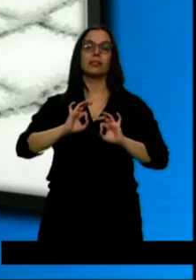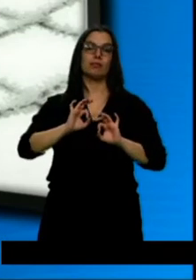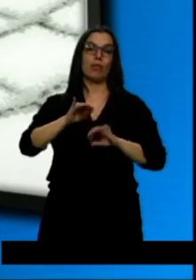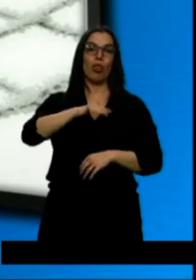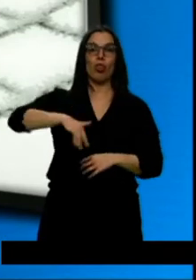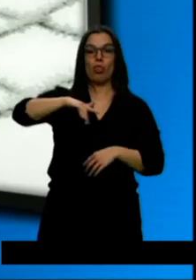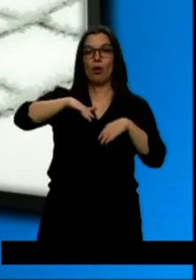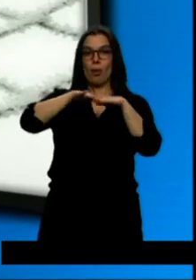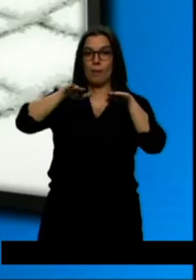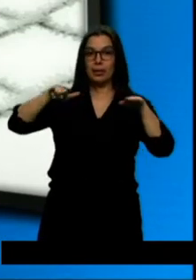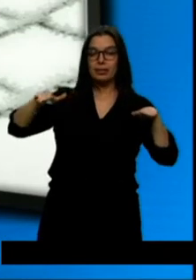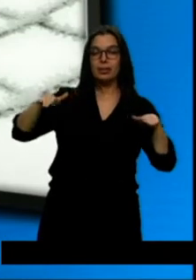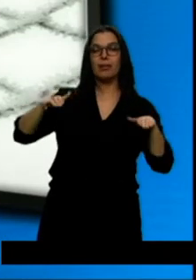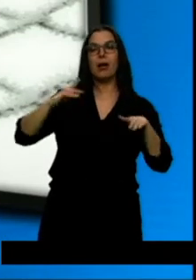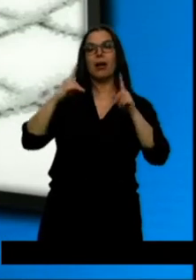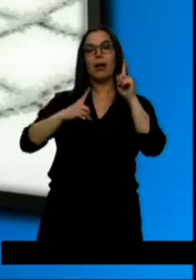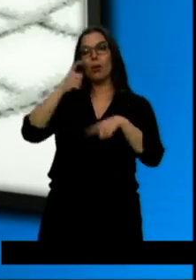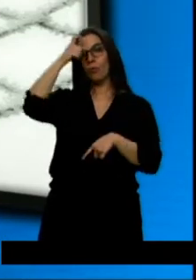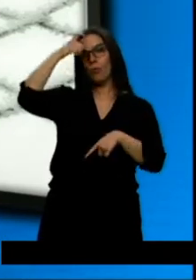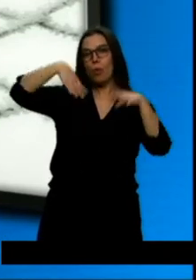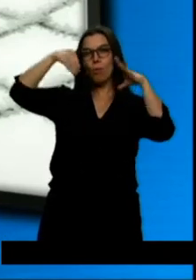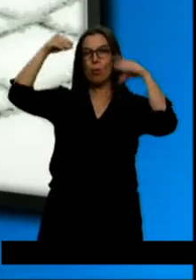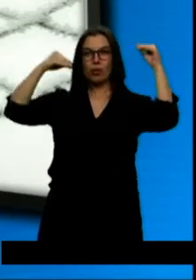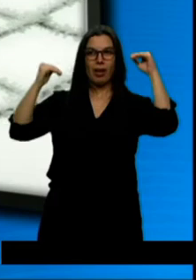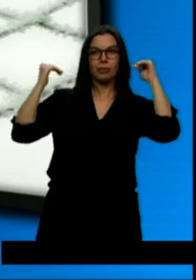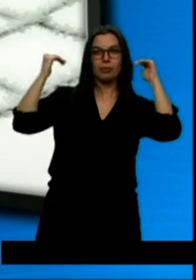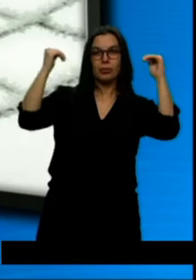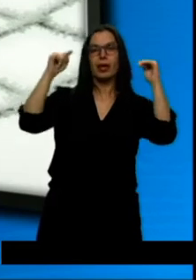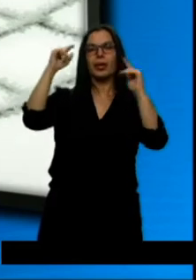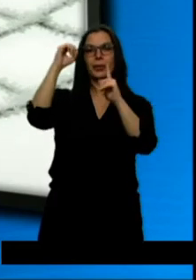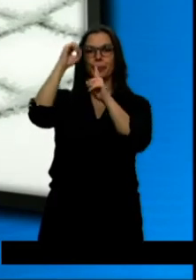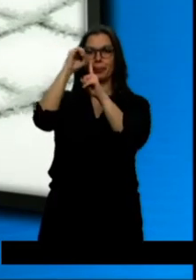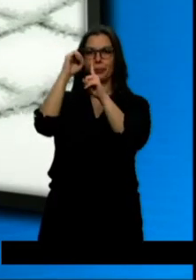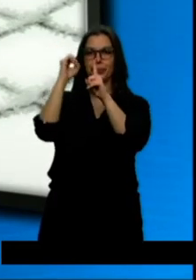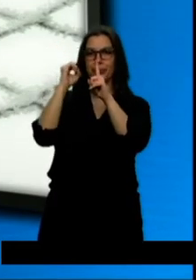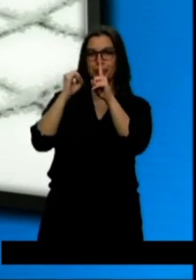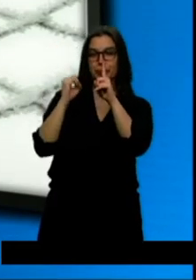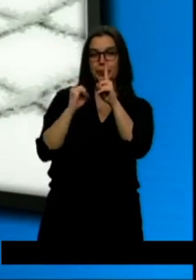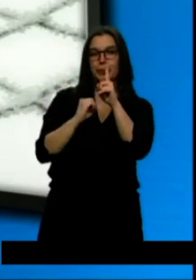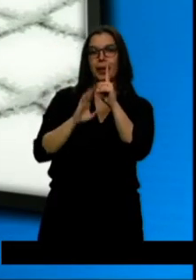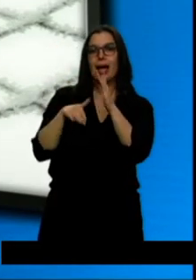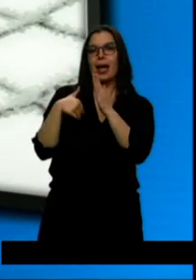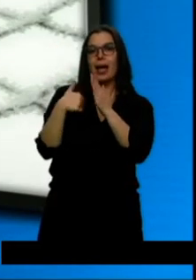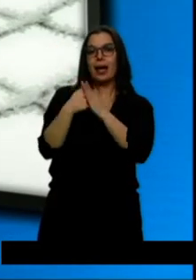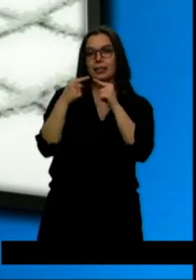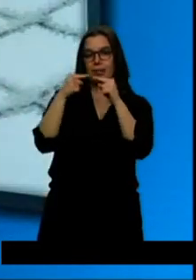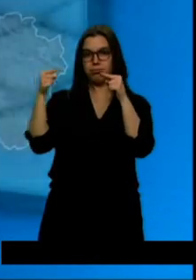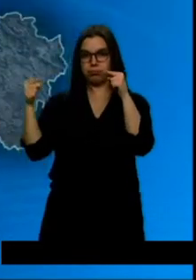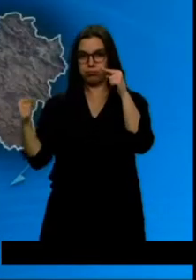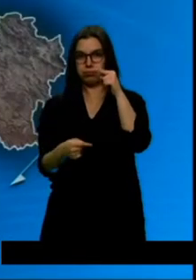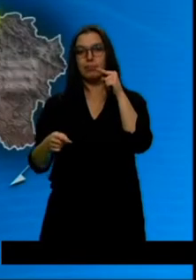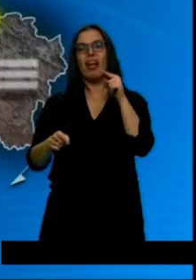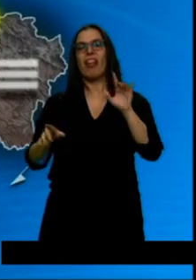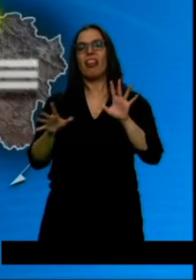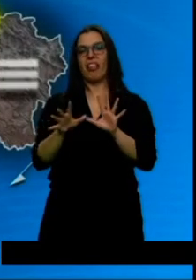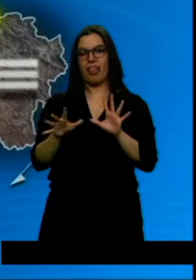y también en algunas localidades de alta montaña, los termómetros han bajado, nada más ni nada menos, menos hasta los 10 grados bajo cero. Pero de